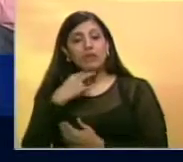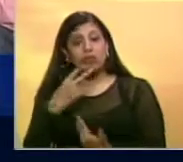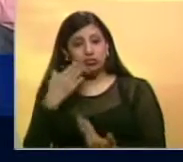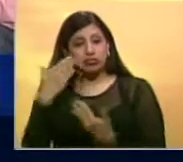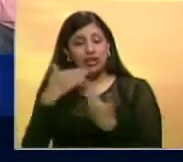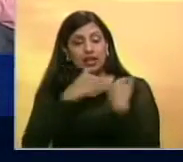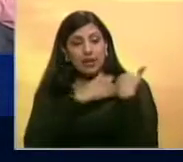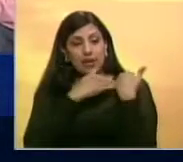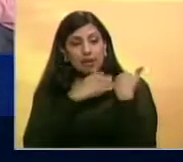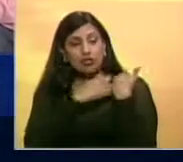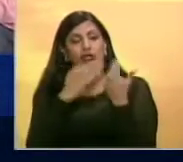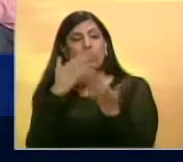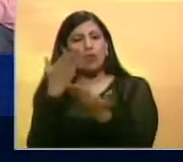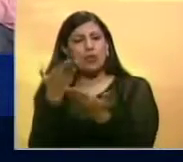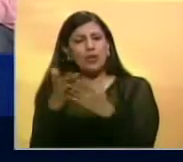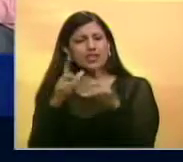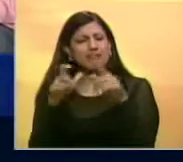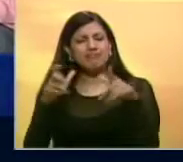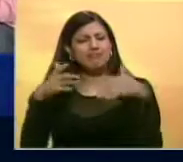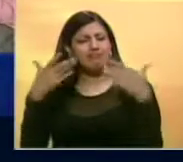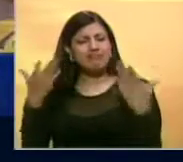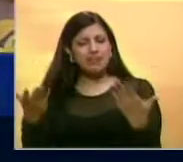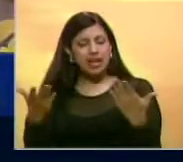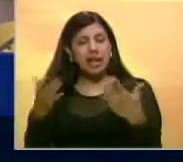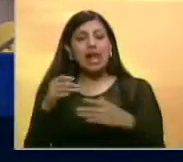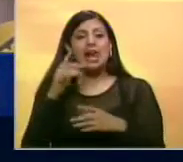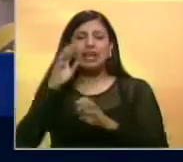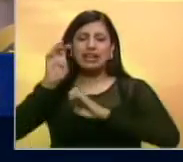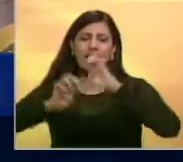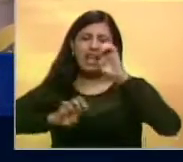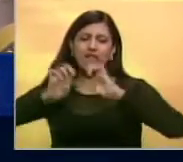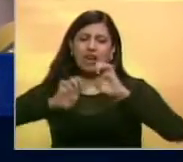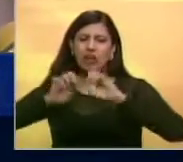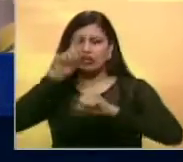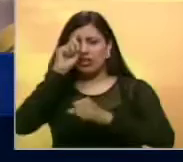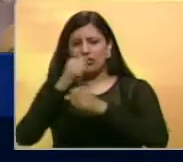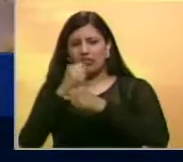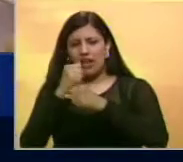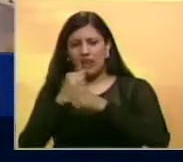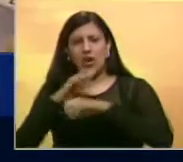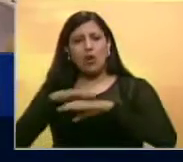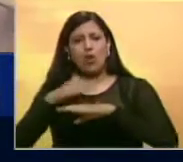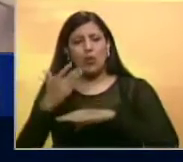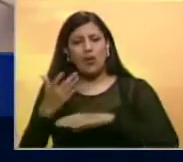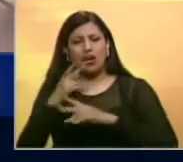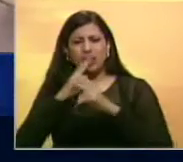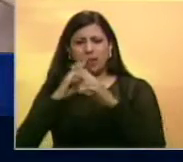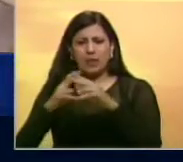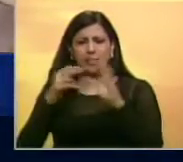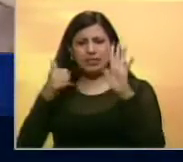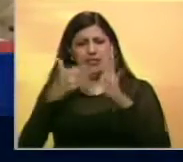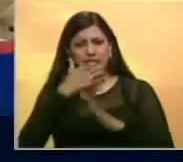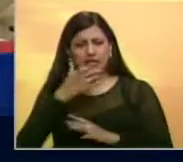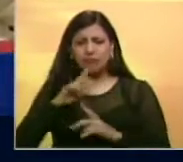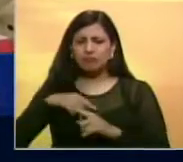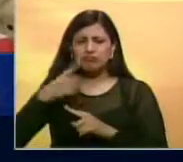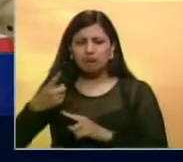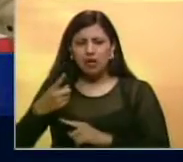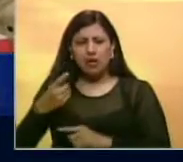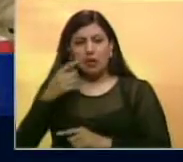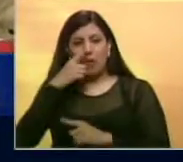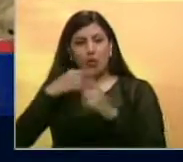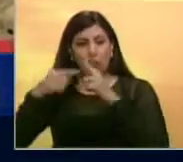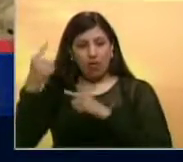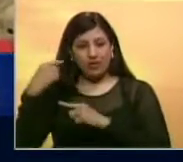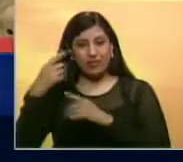afirmaron que la propuesta general corresponde a una evaluación de gestión a raíz de los resultados del 6 de diciembre del pasado